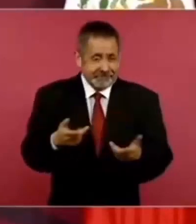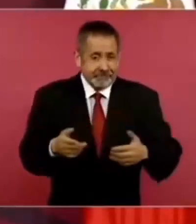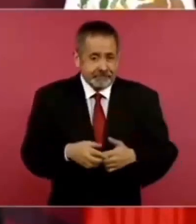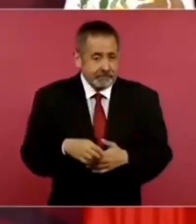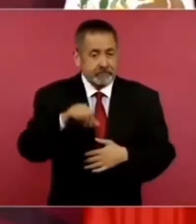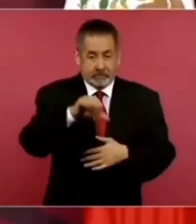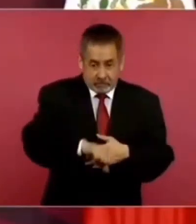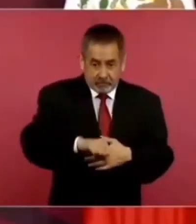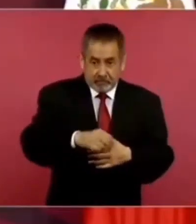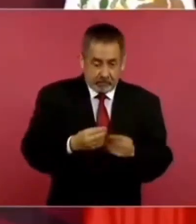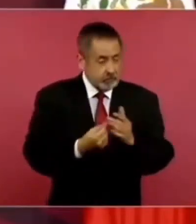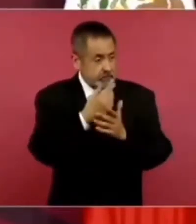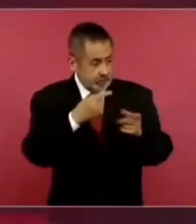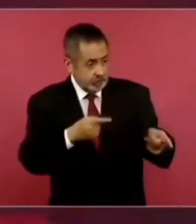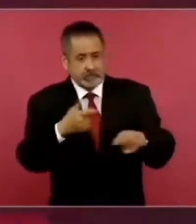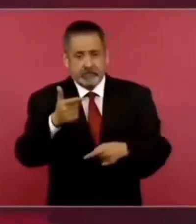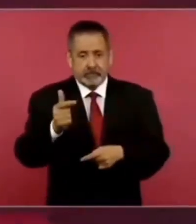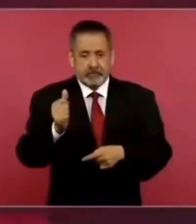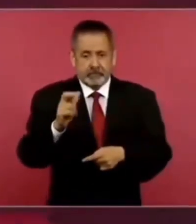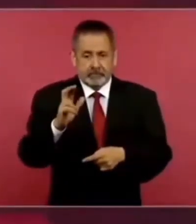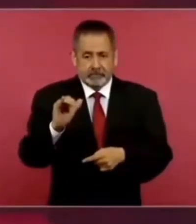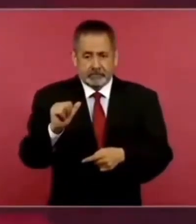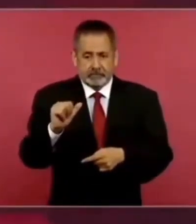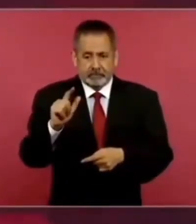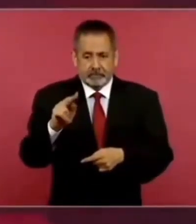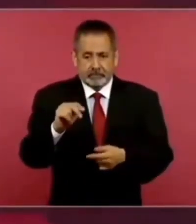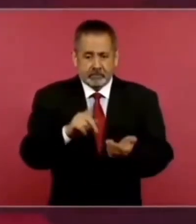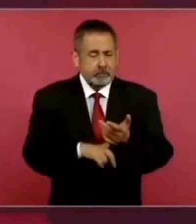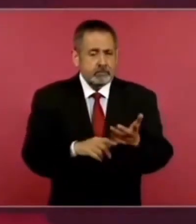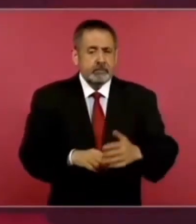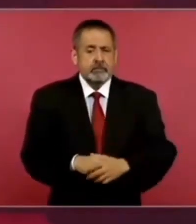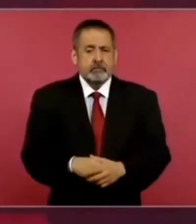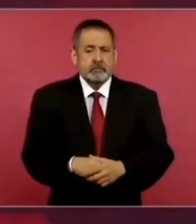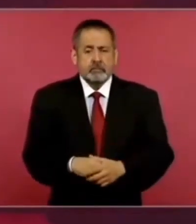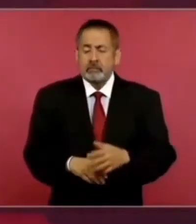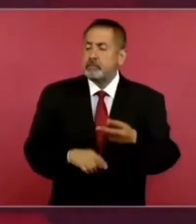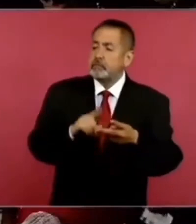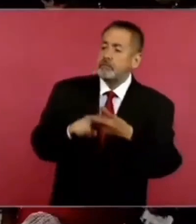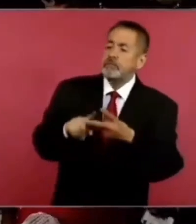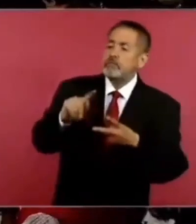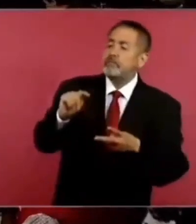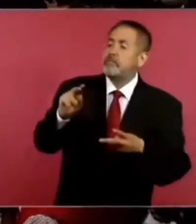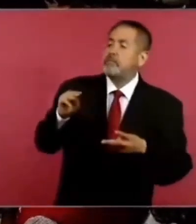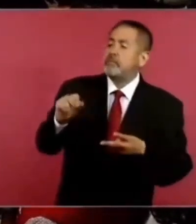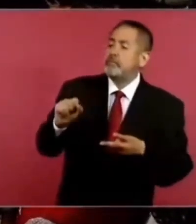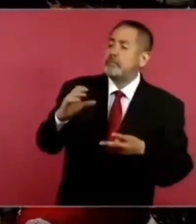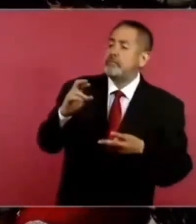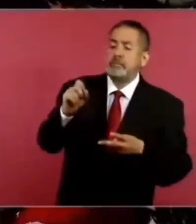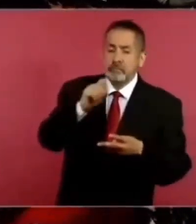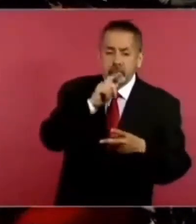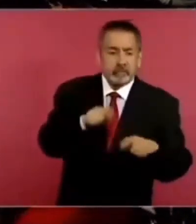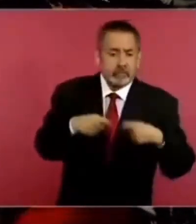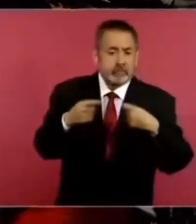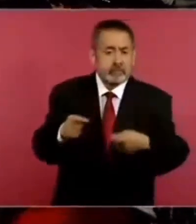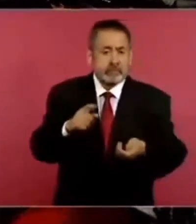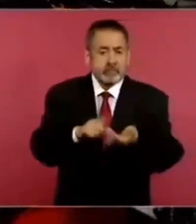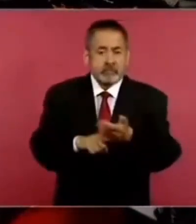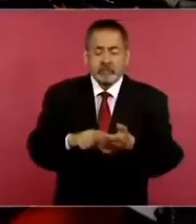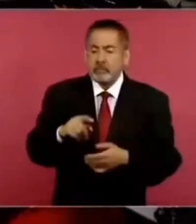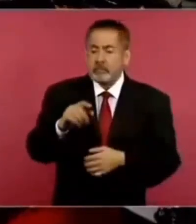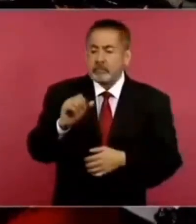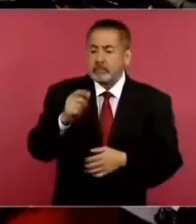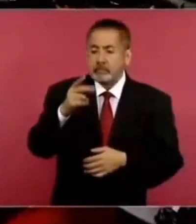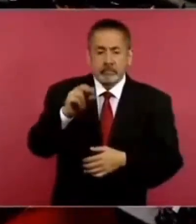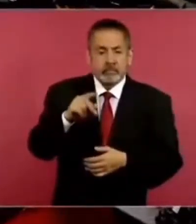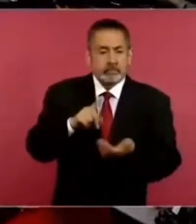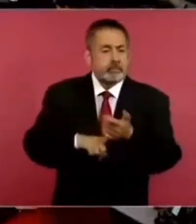Pero hoy está lo de García Luna. Y también lo de Tomás Cerón, le ortogaron otro amparo, para